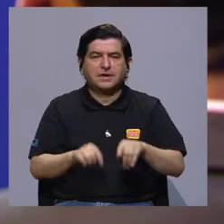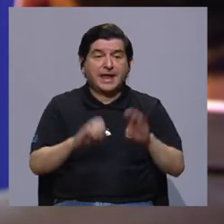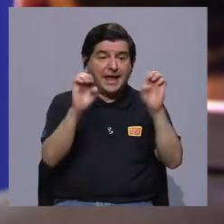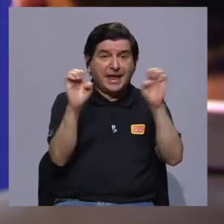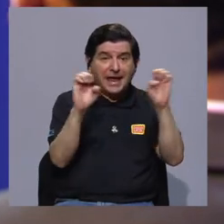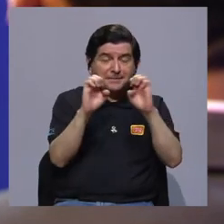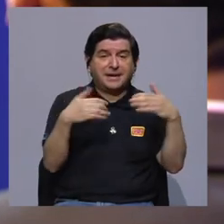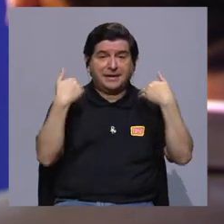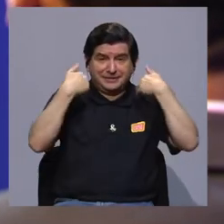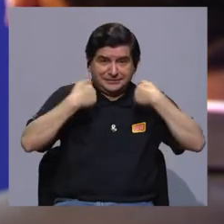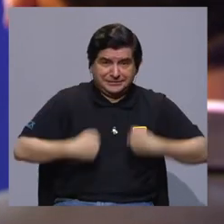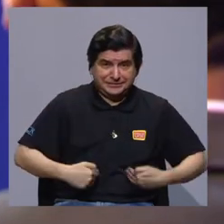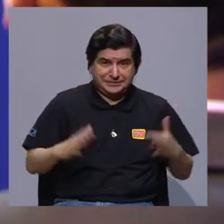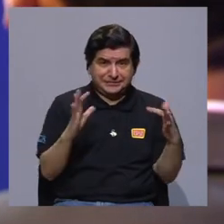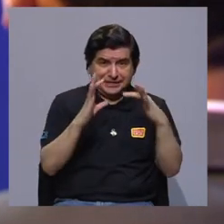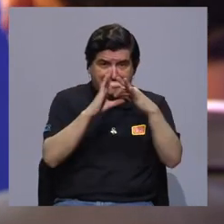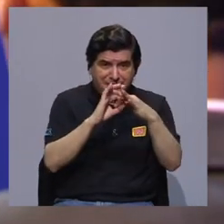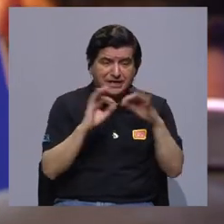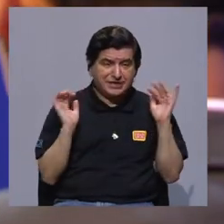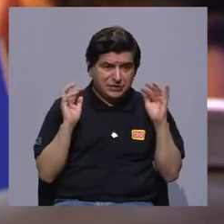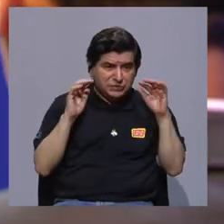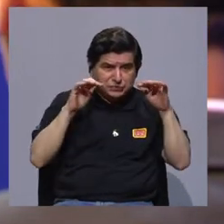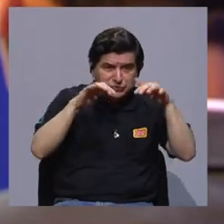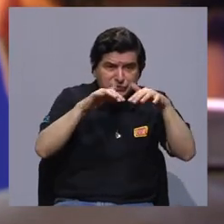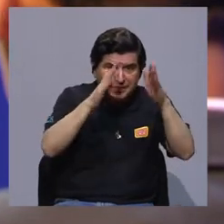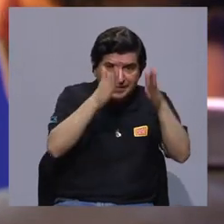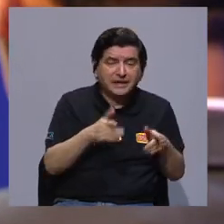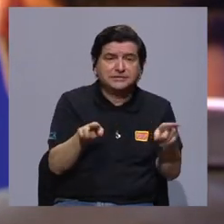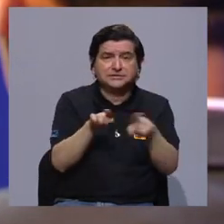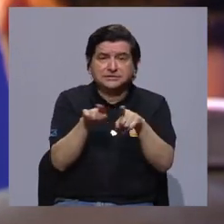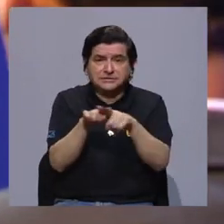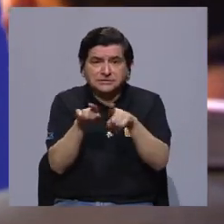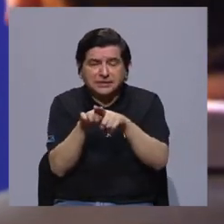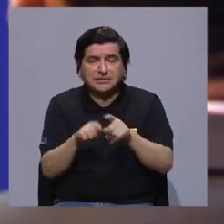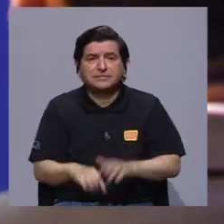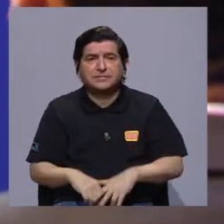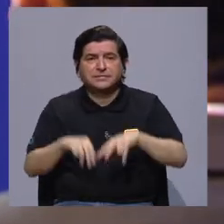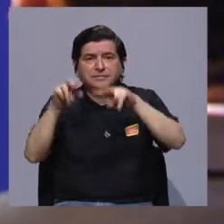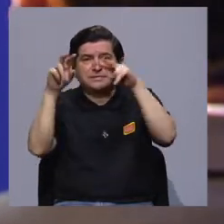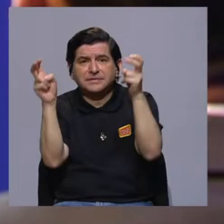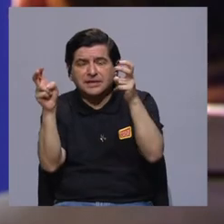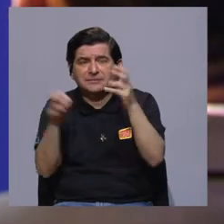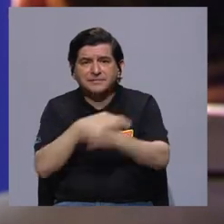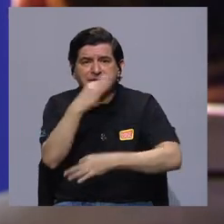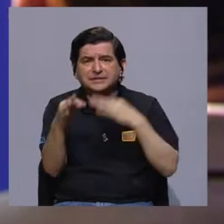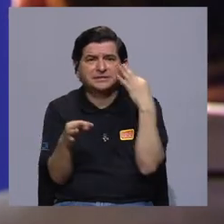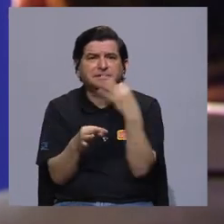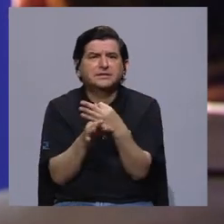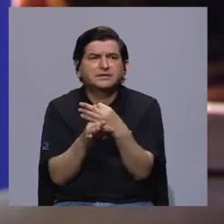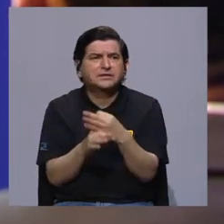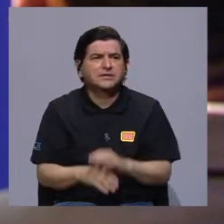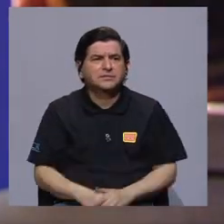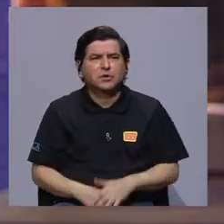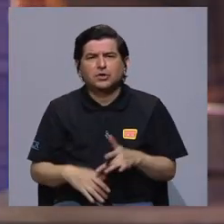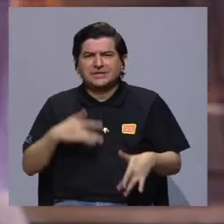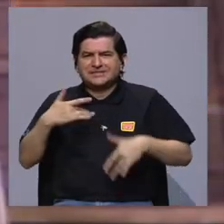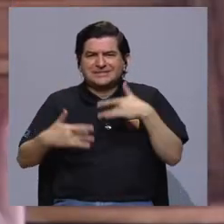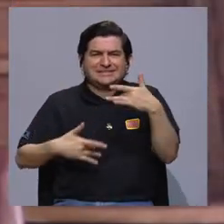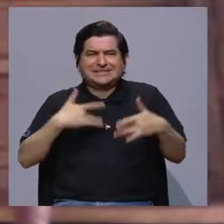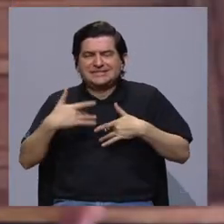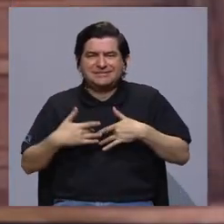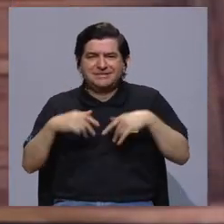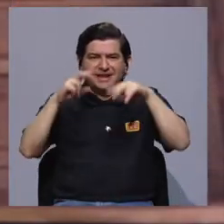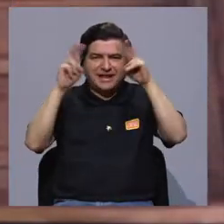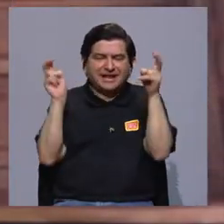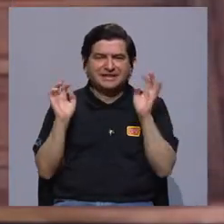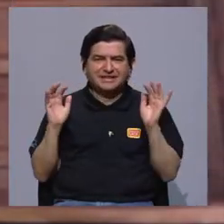Desde emergencias humanitarias relacionadas a la migración, pero también temas más de, digamos, sensibilizar